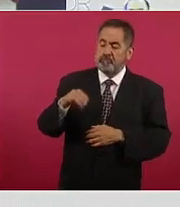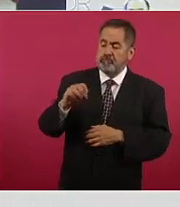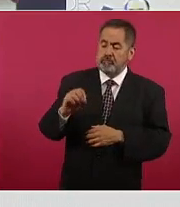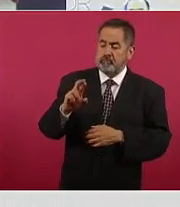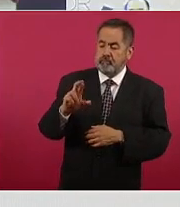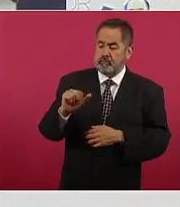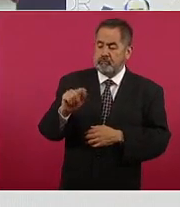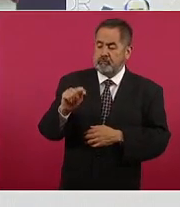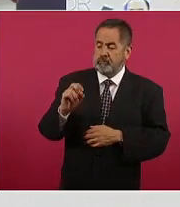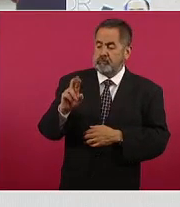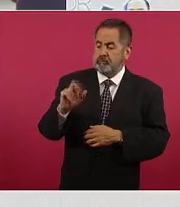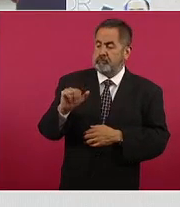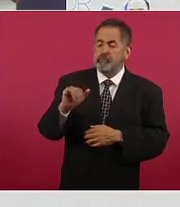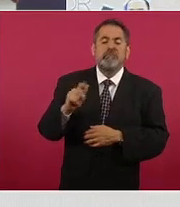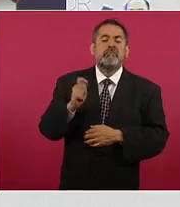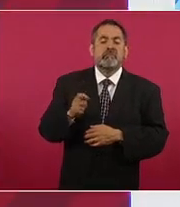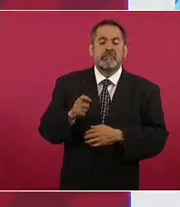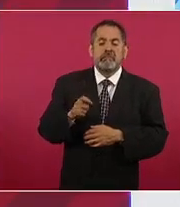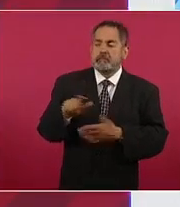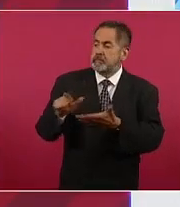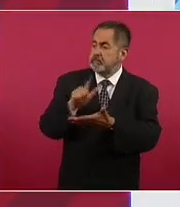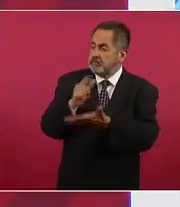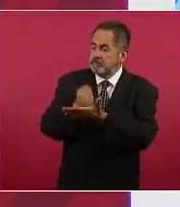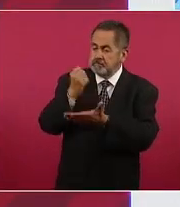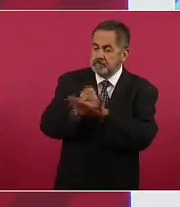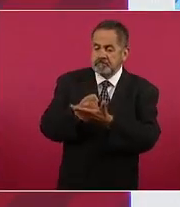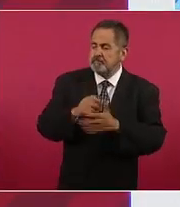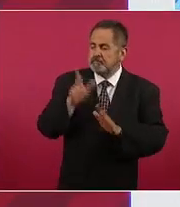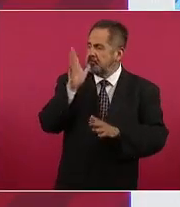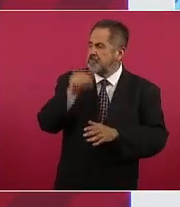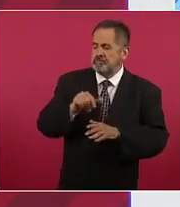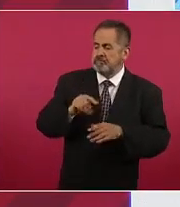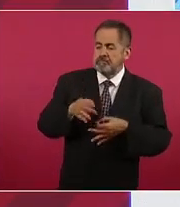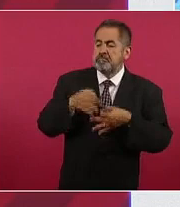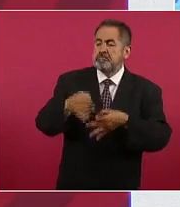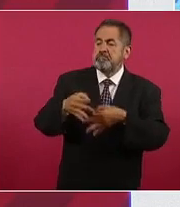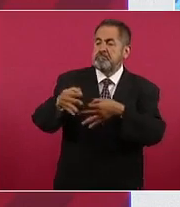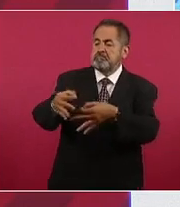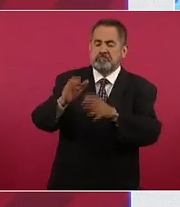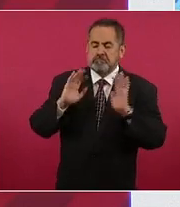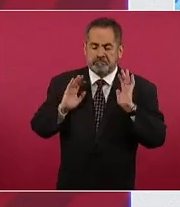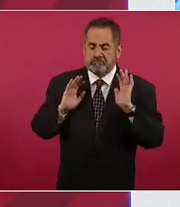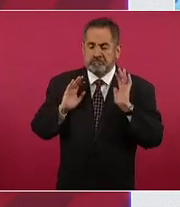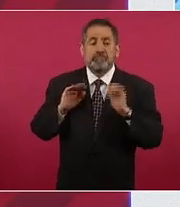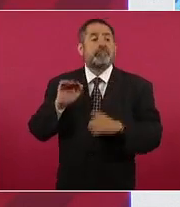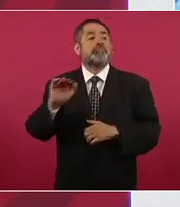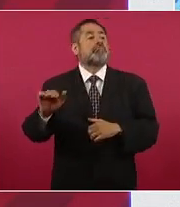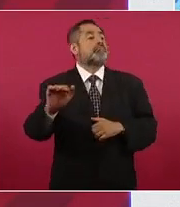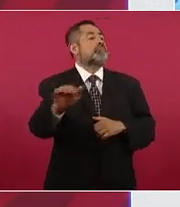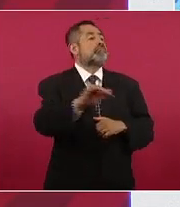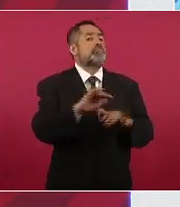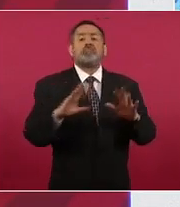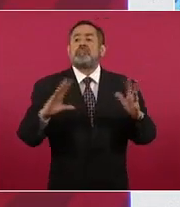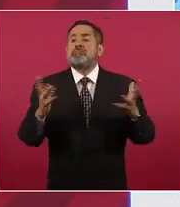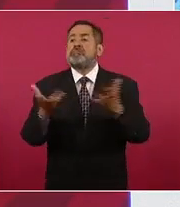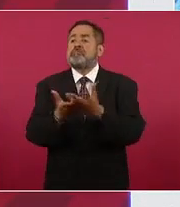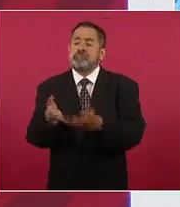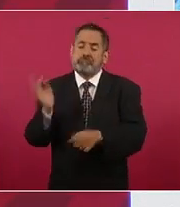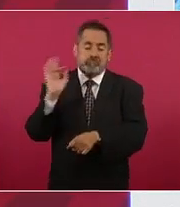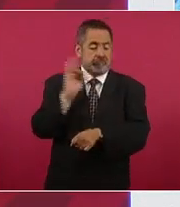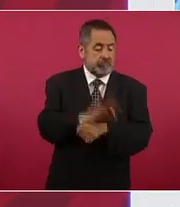con la cual hacemos un llamado a la sociedad para juntos defender a nuestra